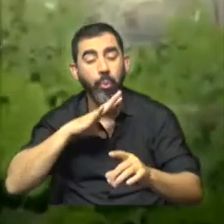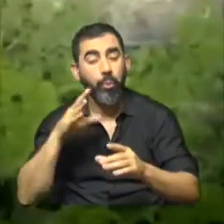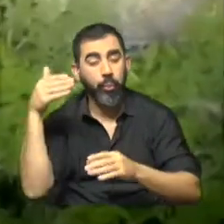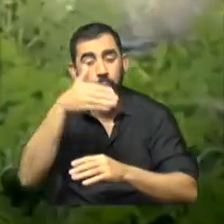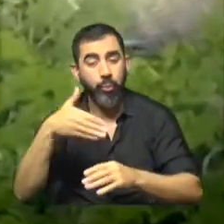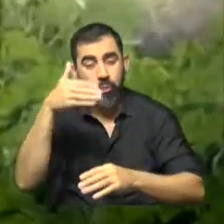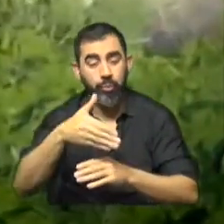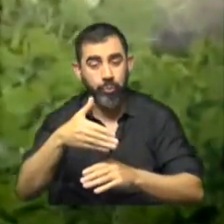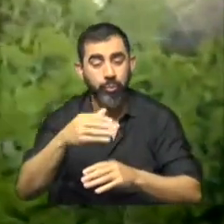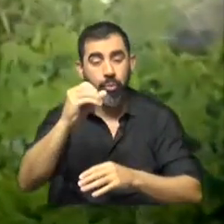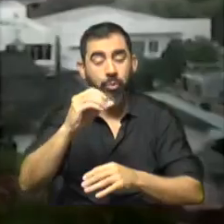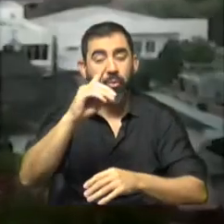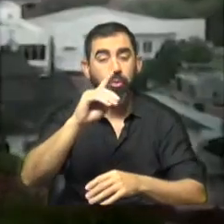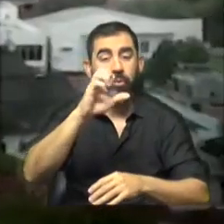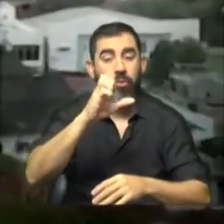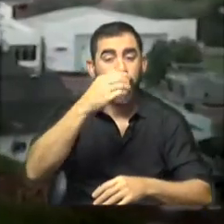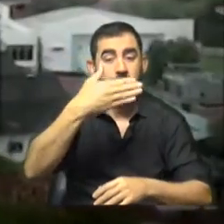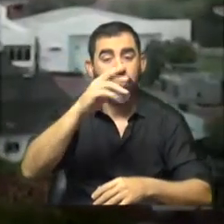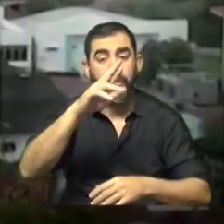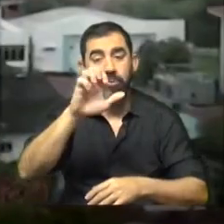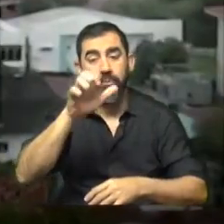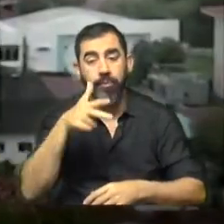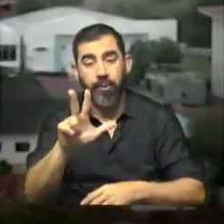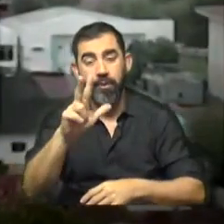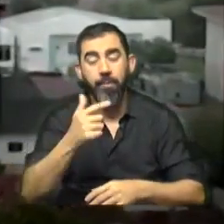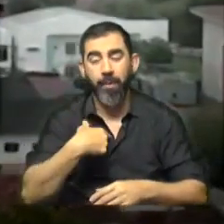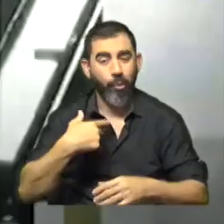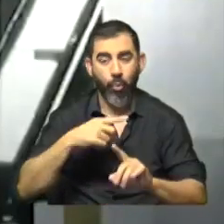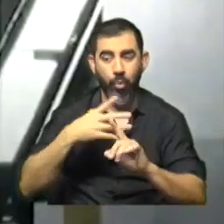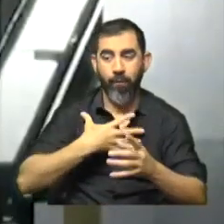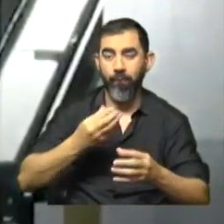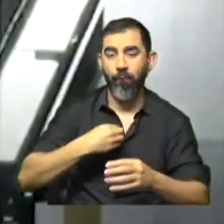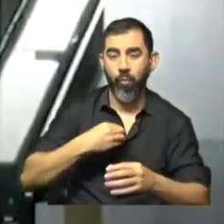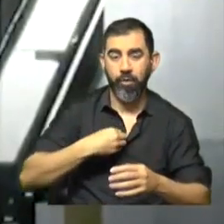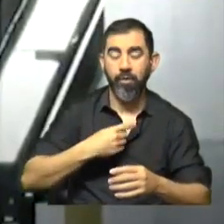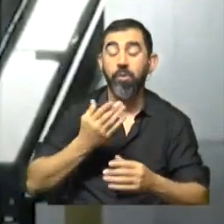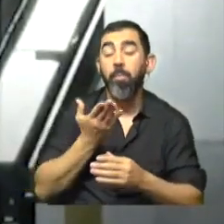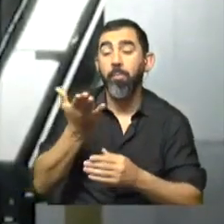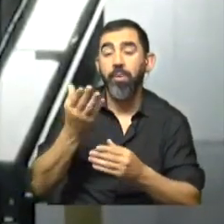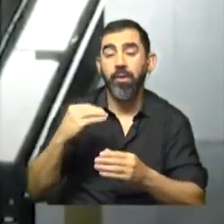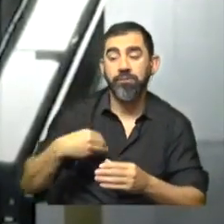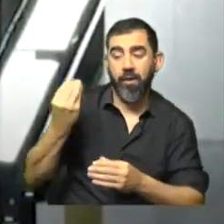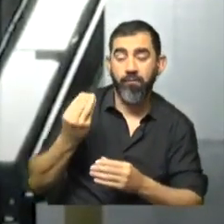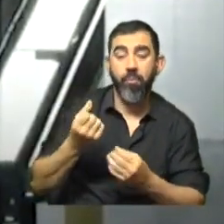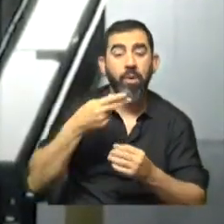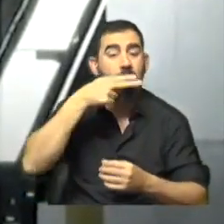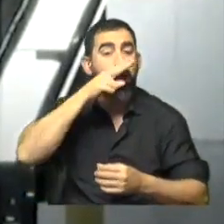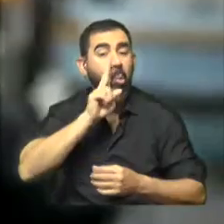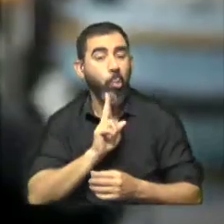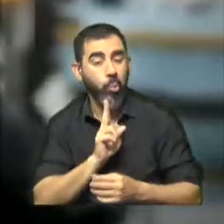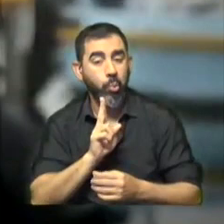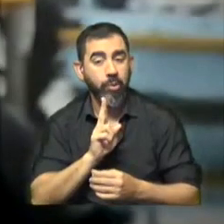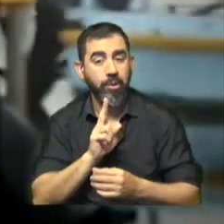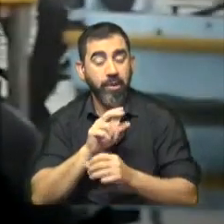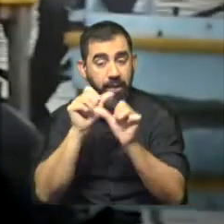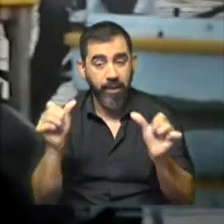montado por Odebrecht en Latinoamérica, pero de manera involuntaria. Por eso pidió que sea sobreseída y considerar que las conductas atípicas en las que